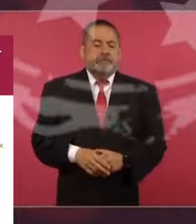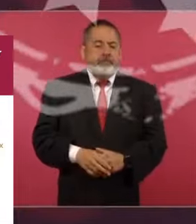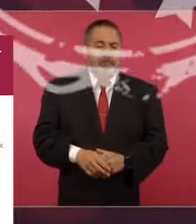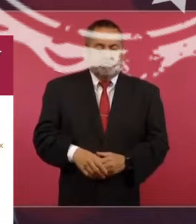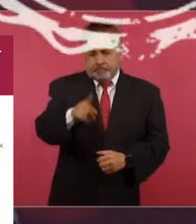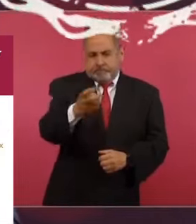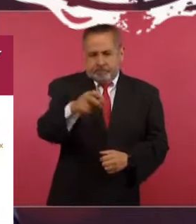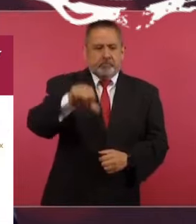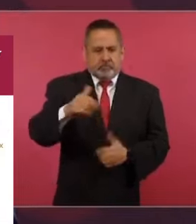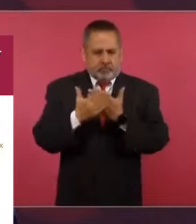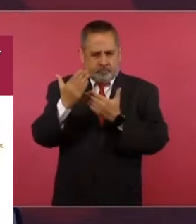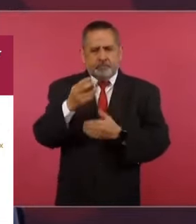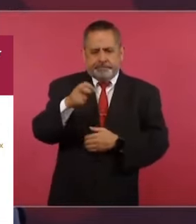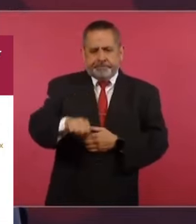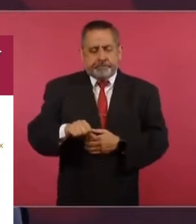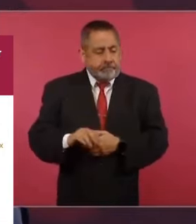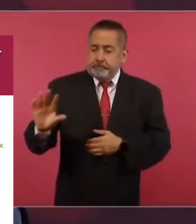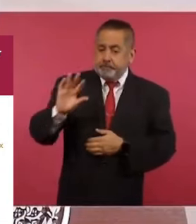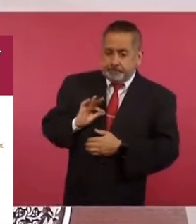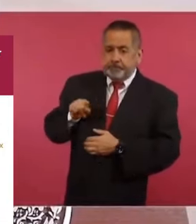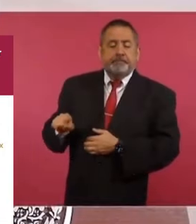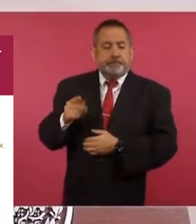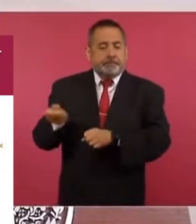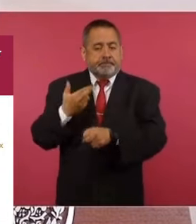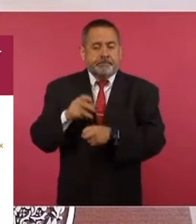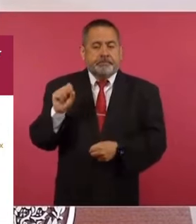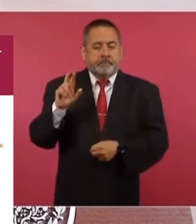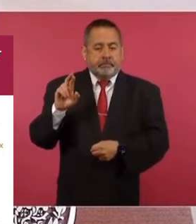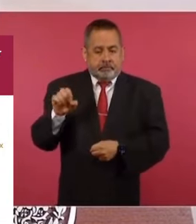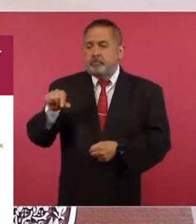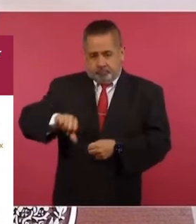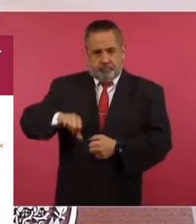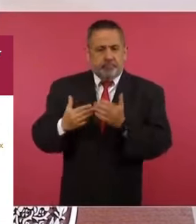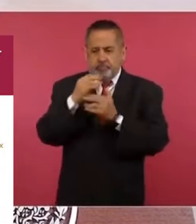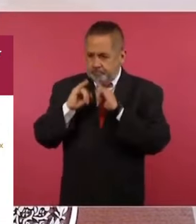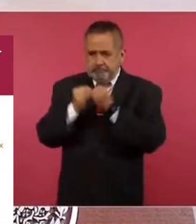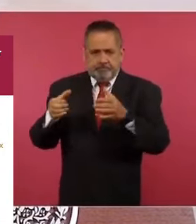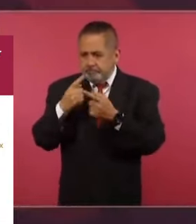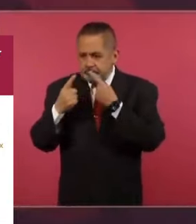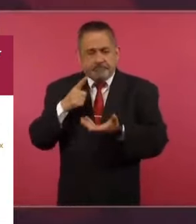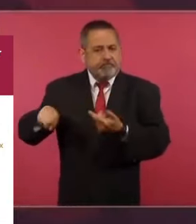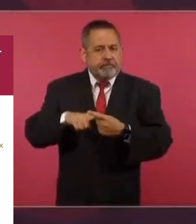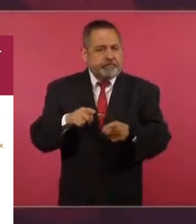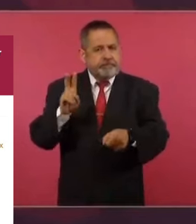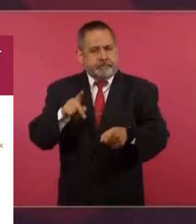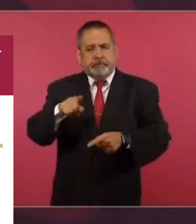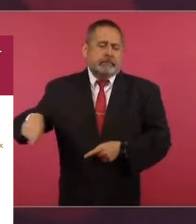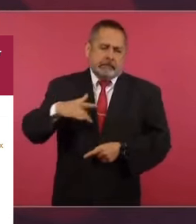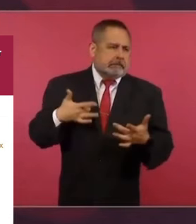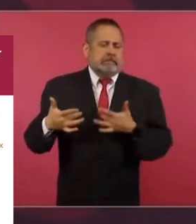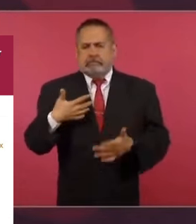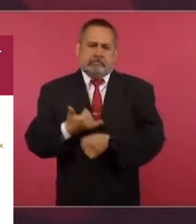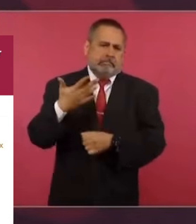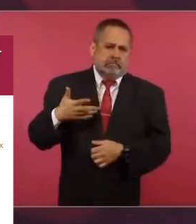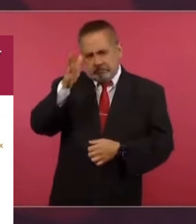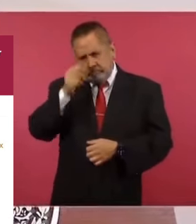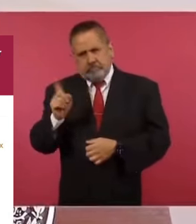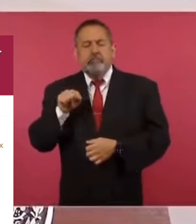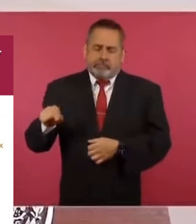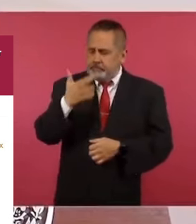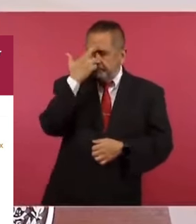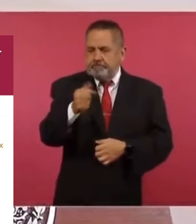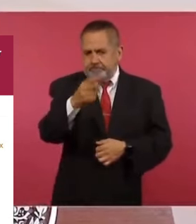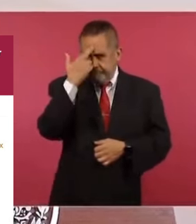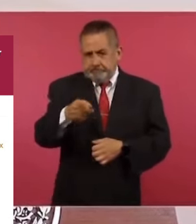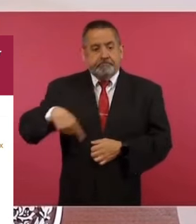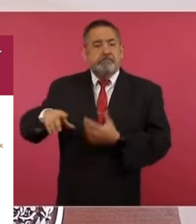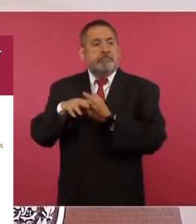Tratamos eso en la mañana, informó la secretaria de Relaciones Exteriores, porque existe esa inconformidad entre nuestros paisanos,